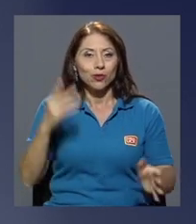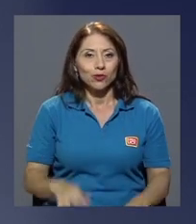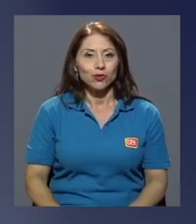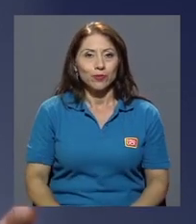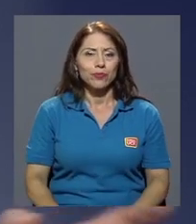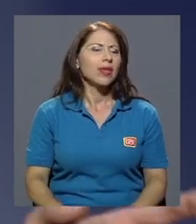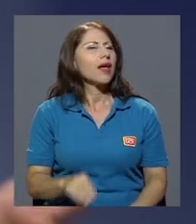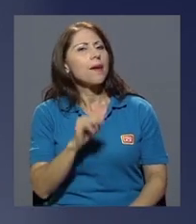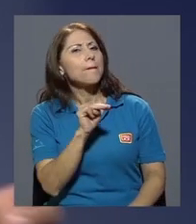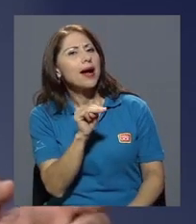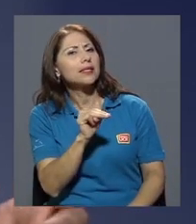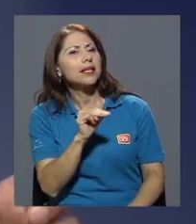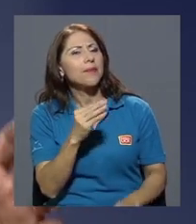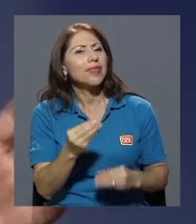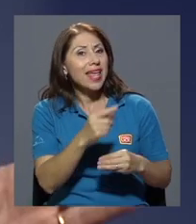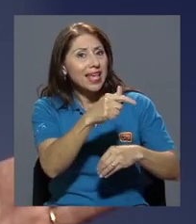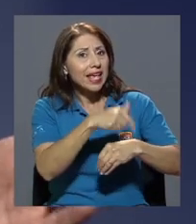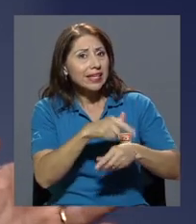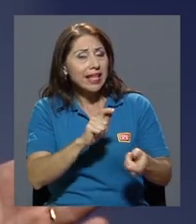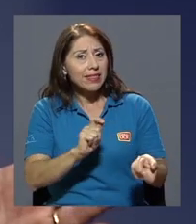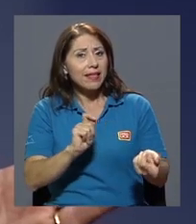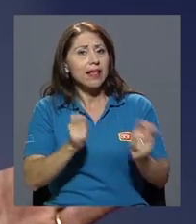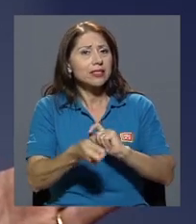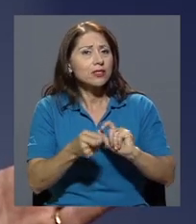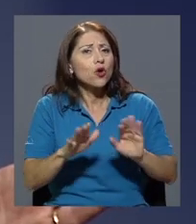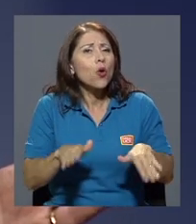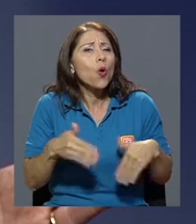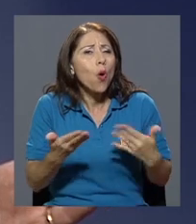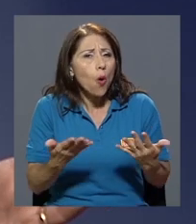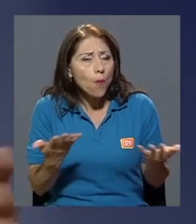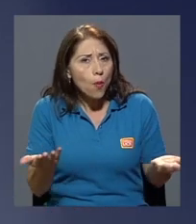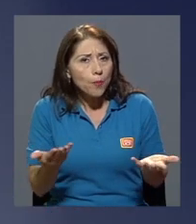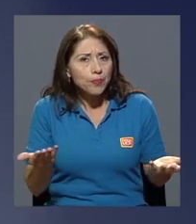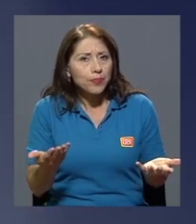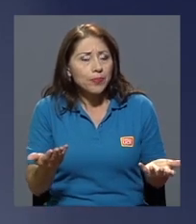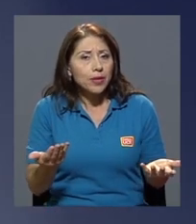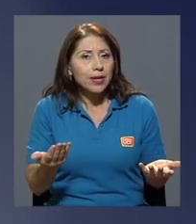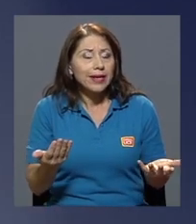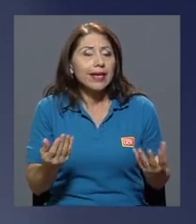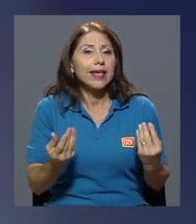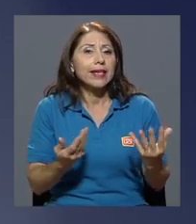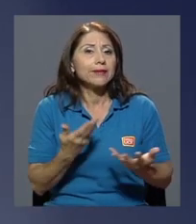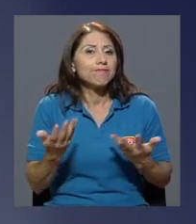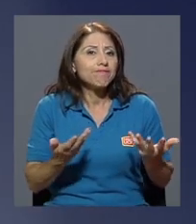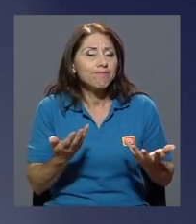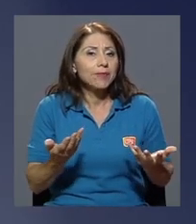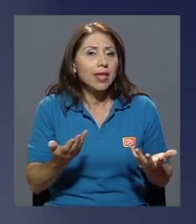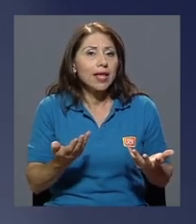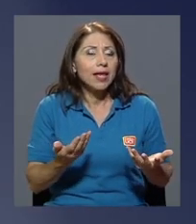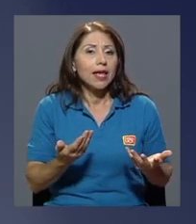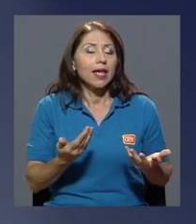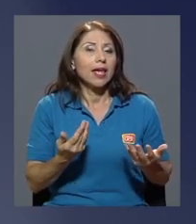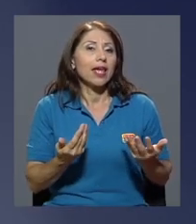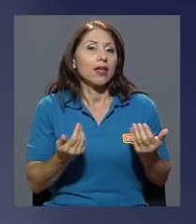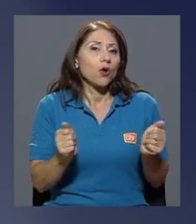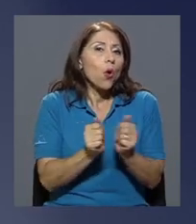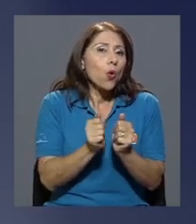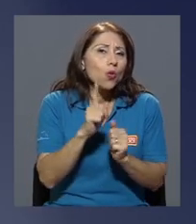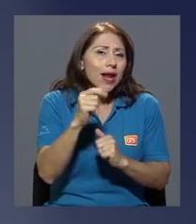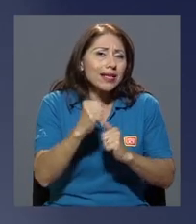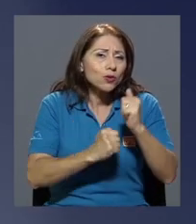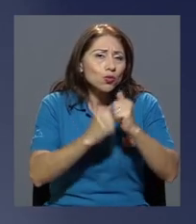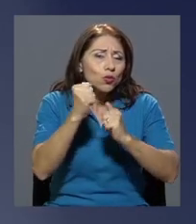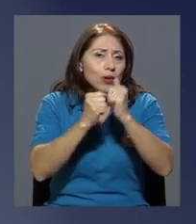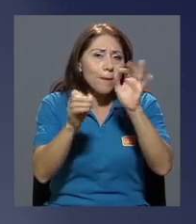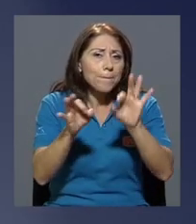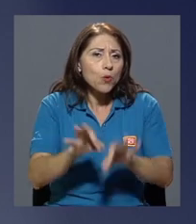¿cómo poder hacer esa transición que creo que es muy importante esto que plantea Liliana, encontrando sobre todo en una